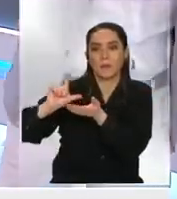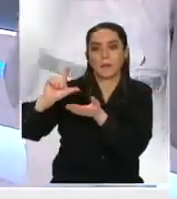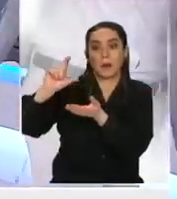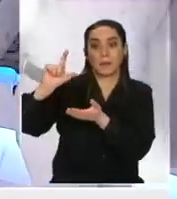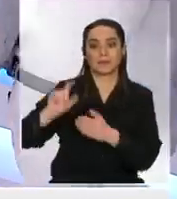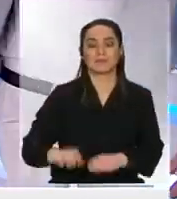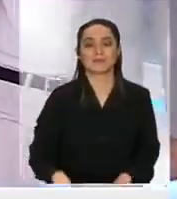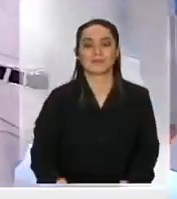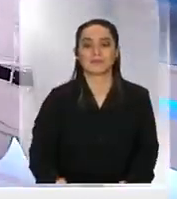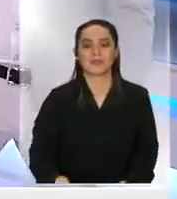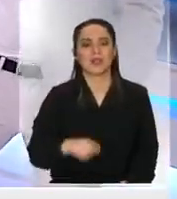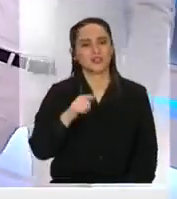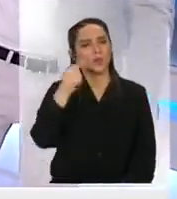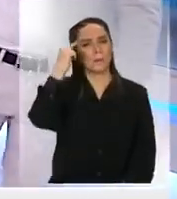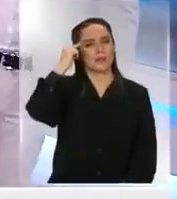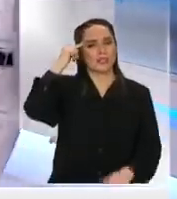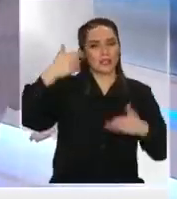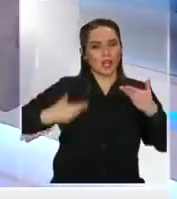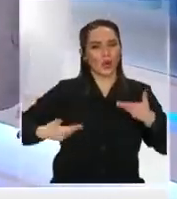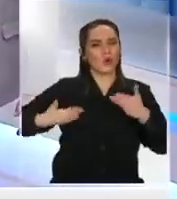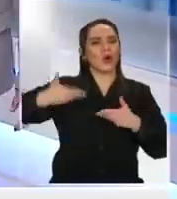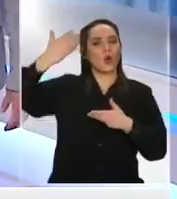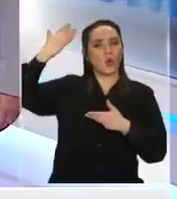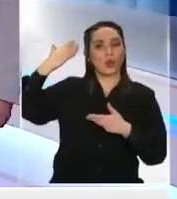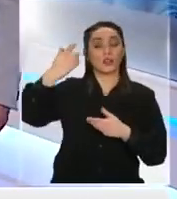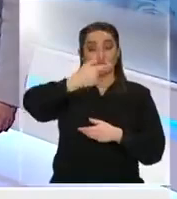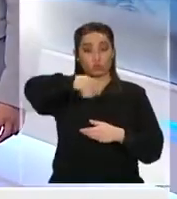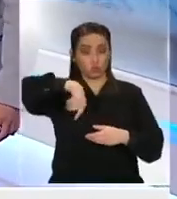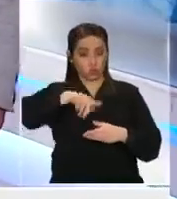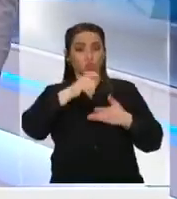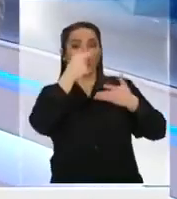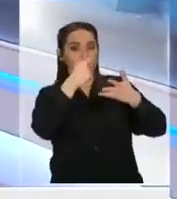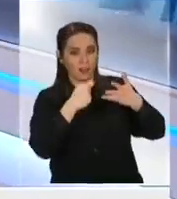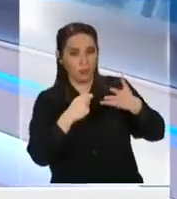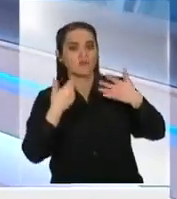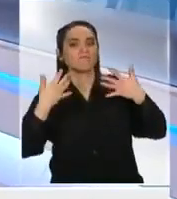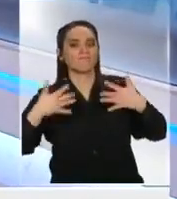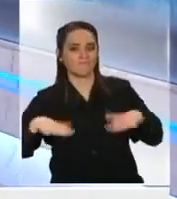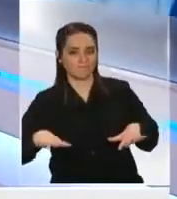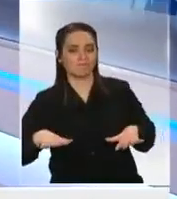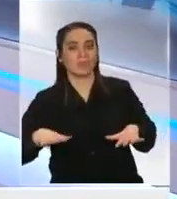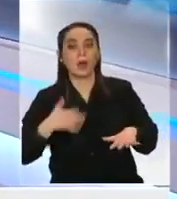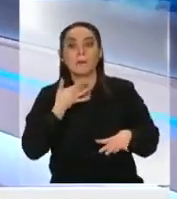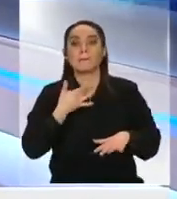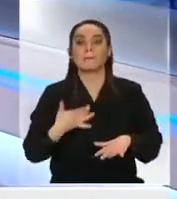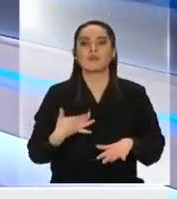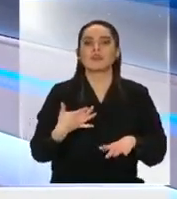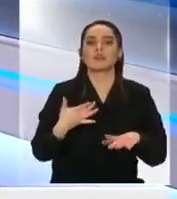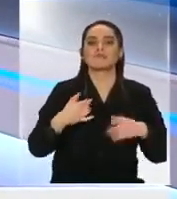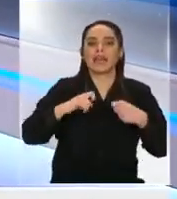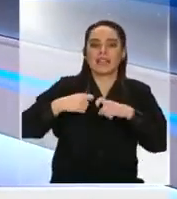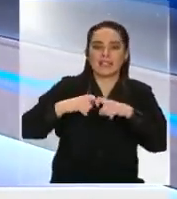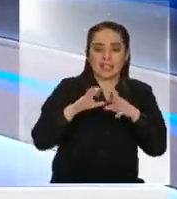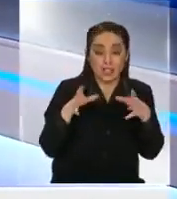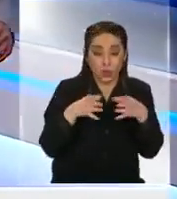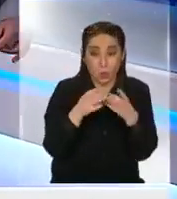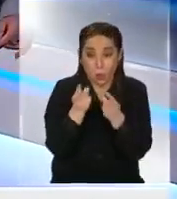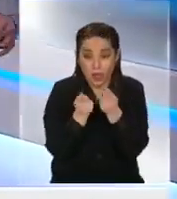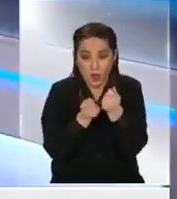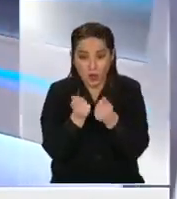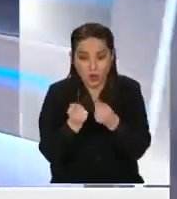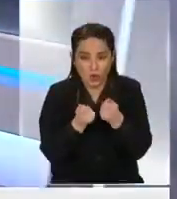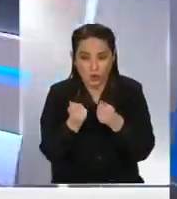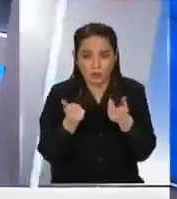¿Pero eso lo pensaste recién o lo tenías pensado? No, no, no eso lo estamos evaluando porque hay una discusión en el equipo económico